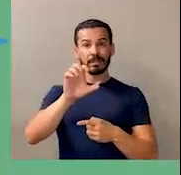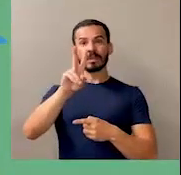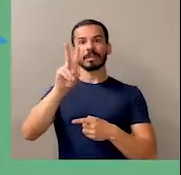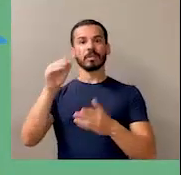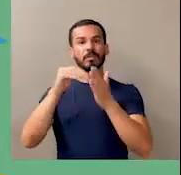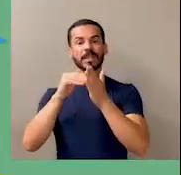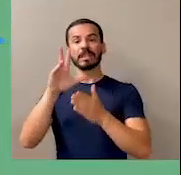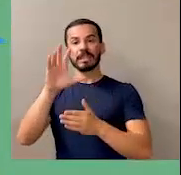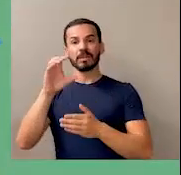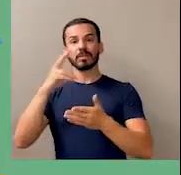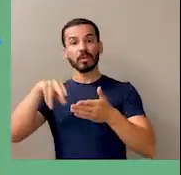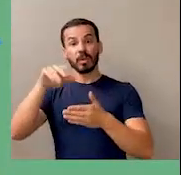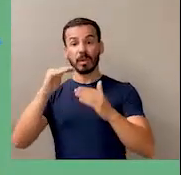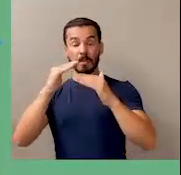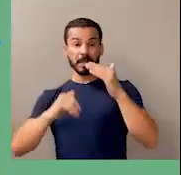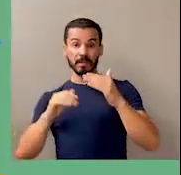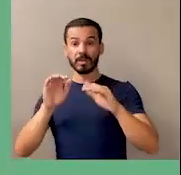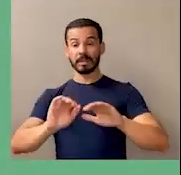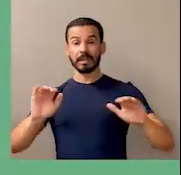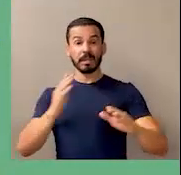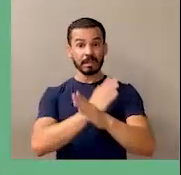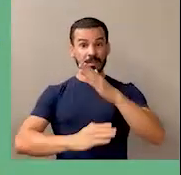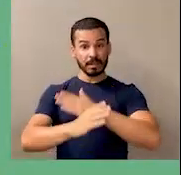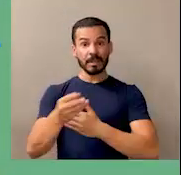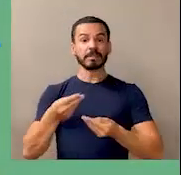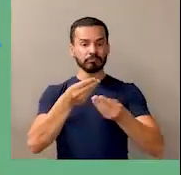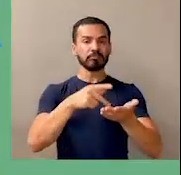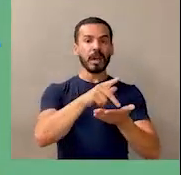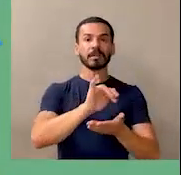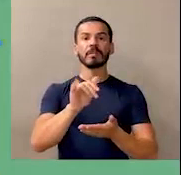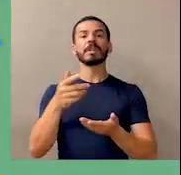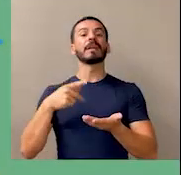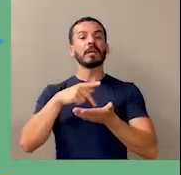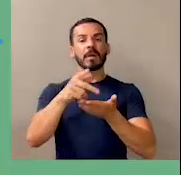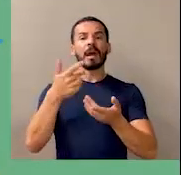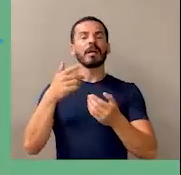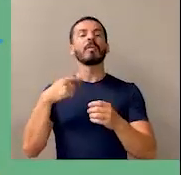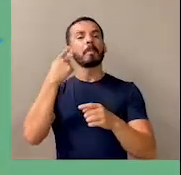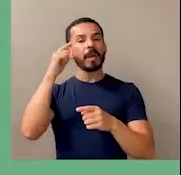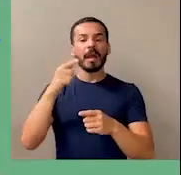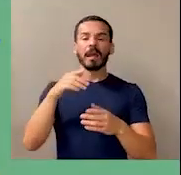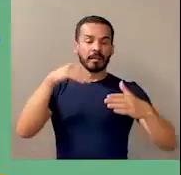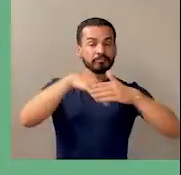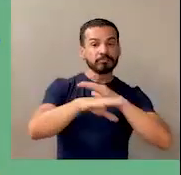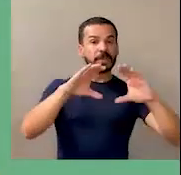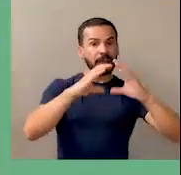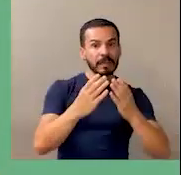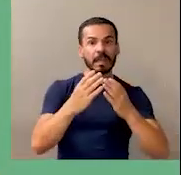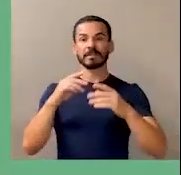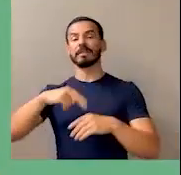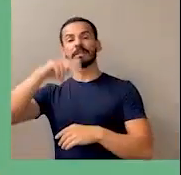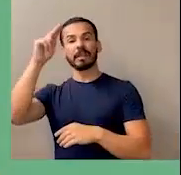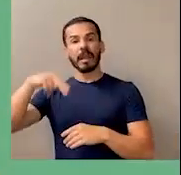.500 colones, personas menores de edad con discapacidad, así como los subsidios extraordinarios para la entrada a clases,